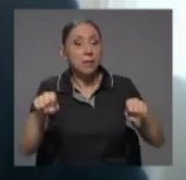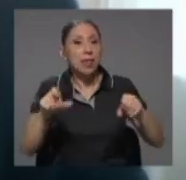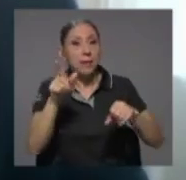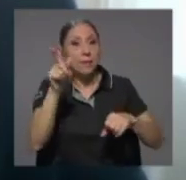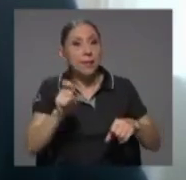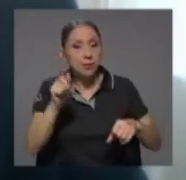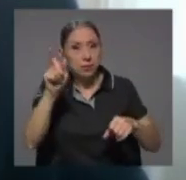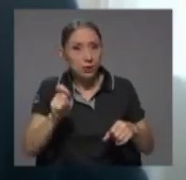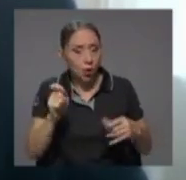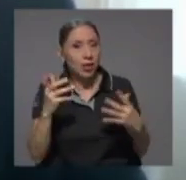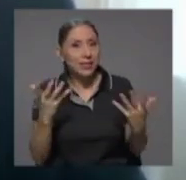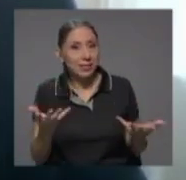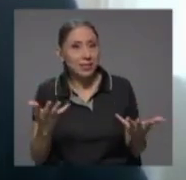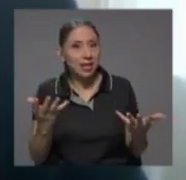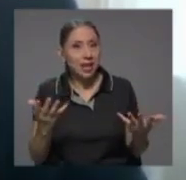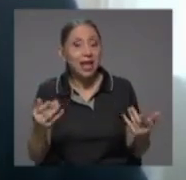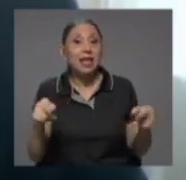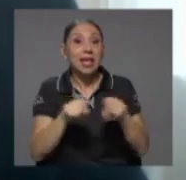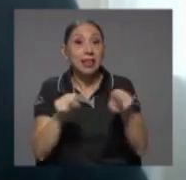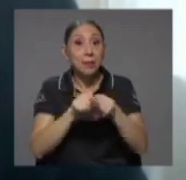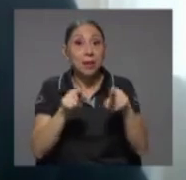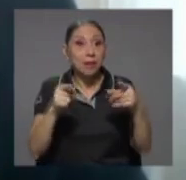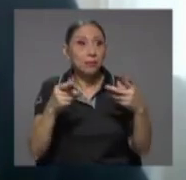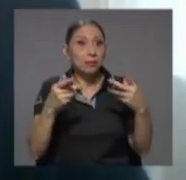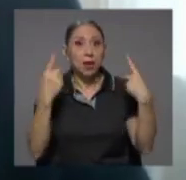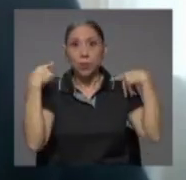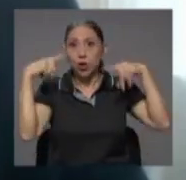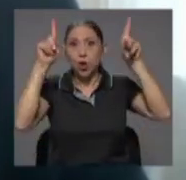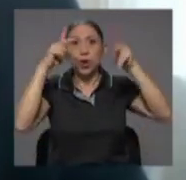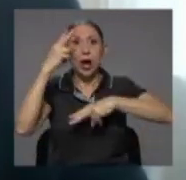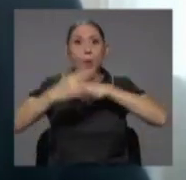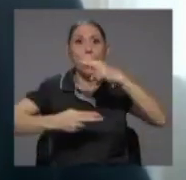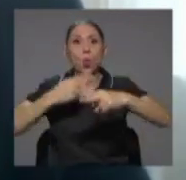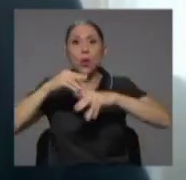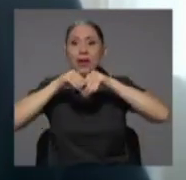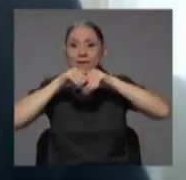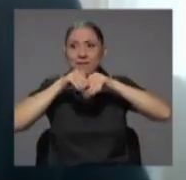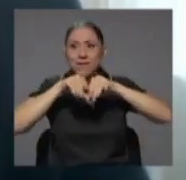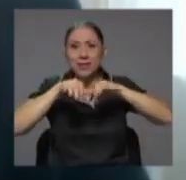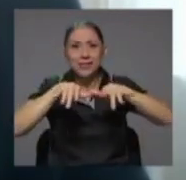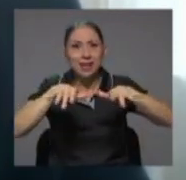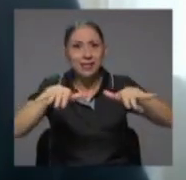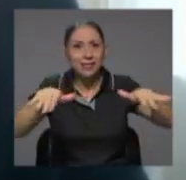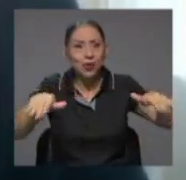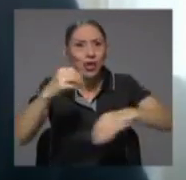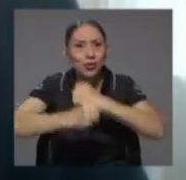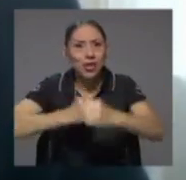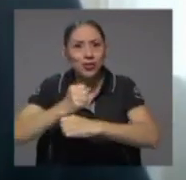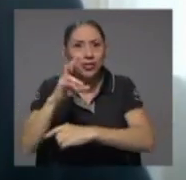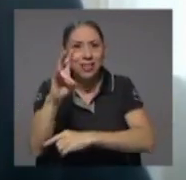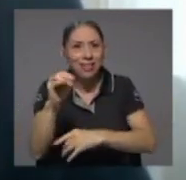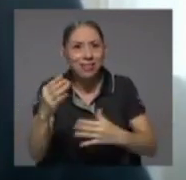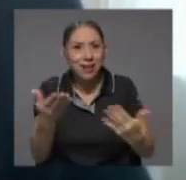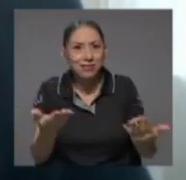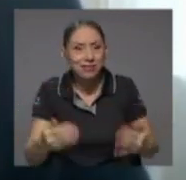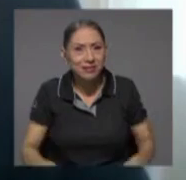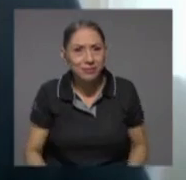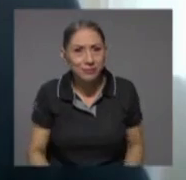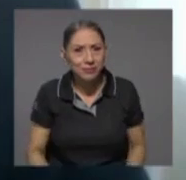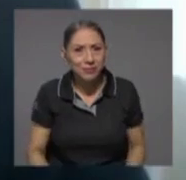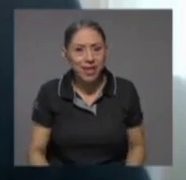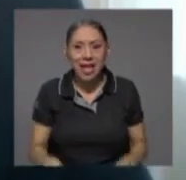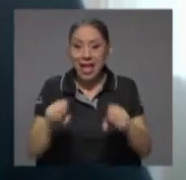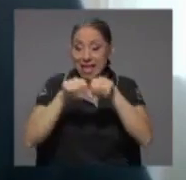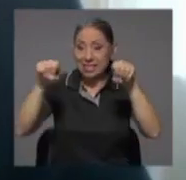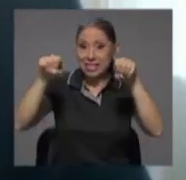alcanza la universalización en los 70 sin duda alguna el el sistema